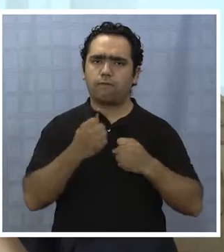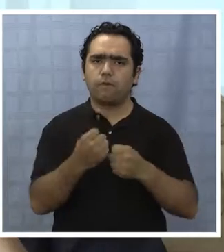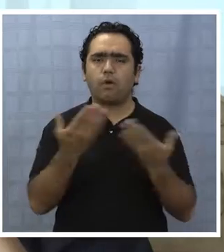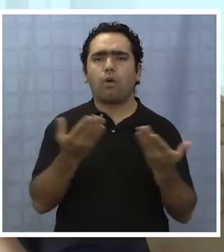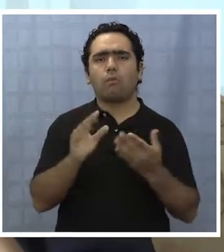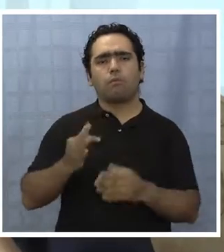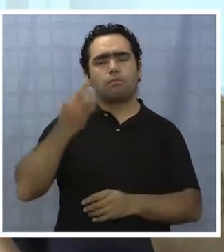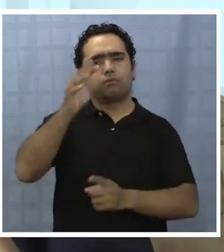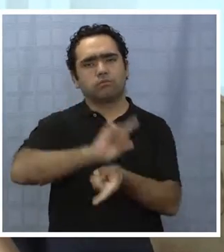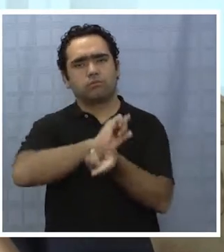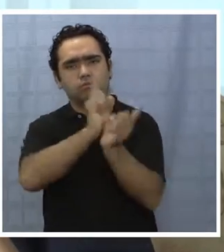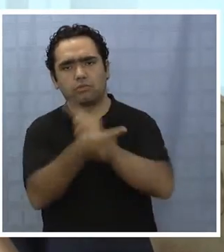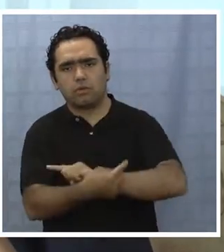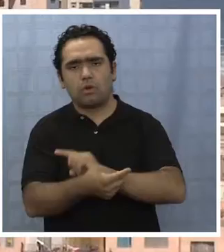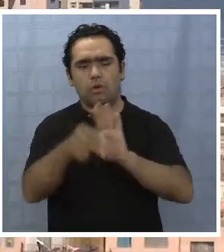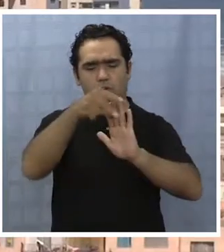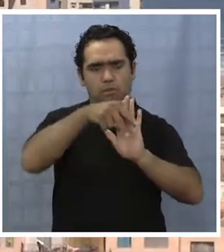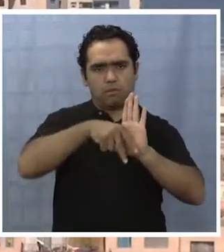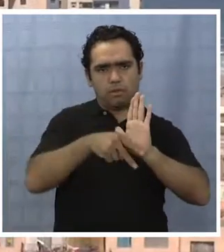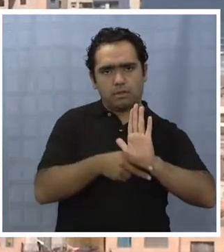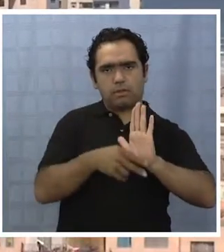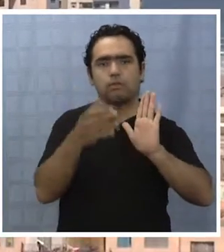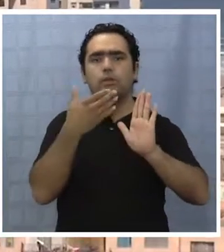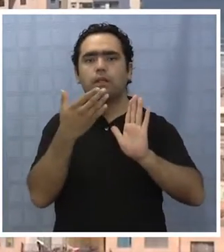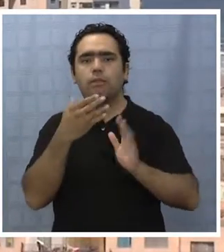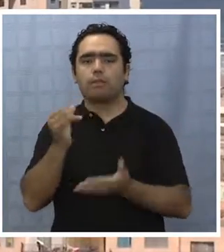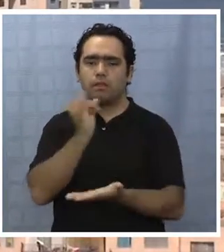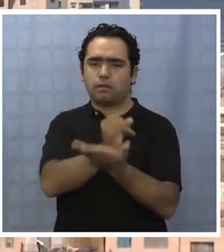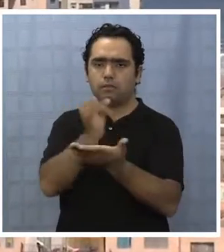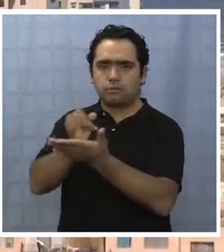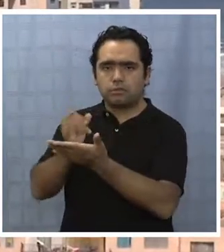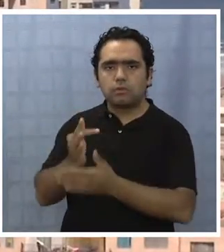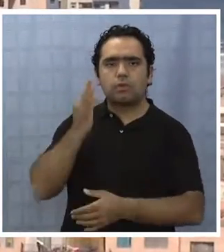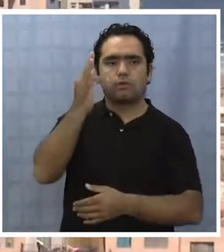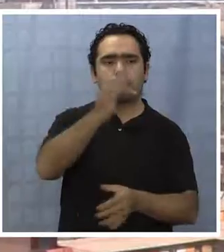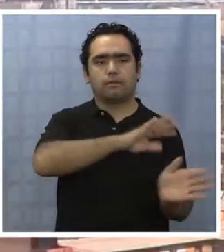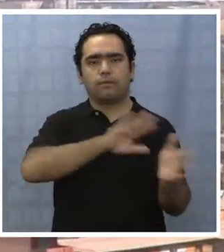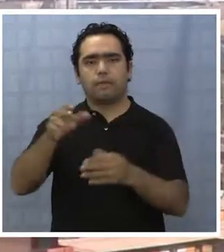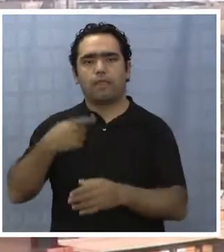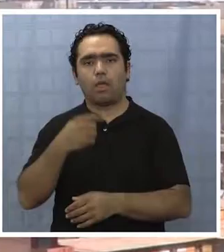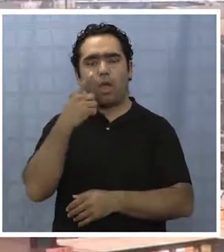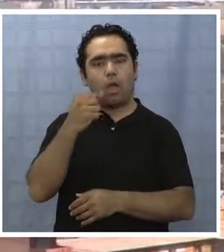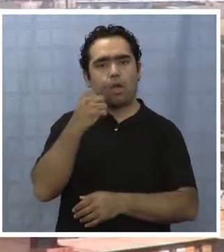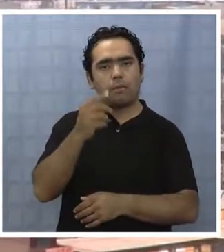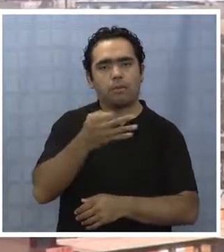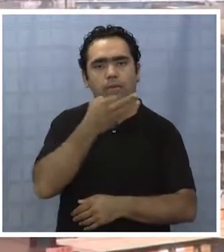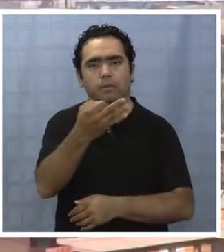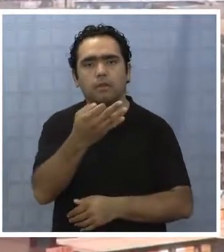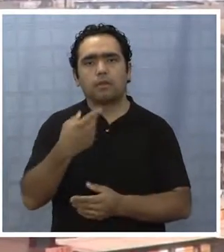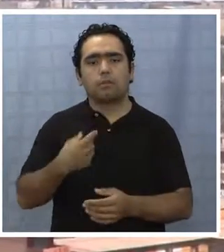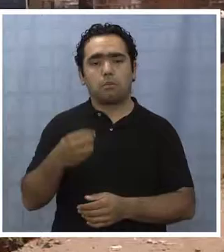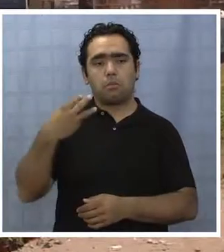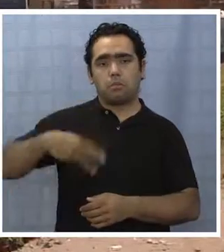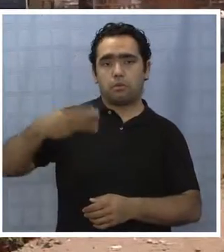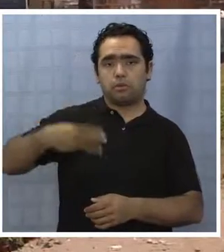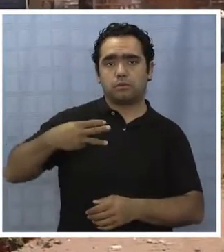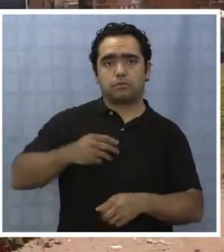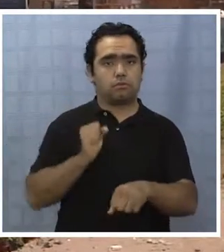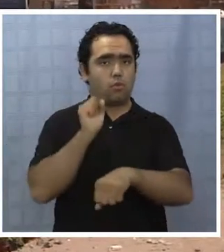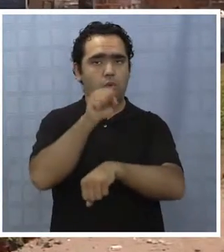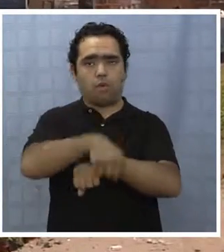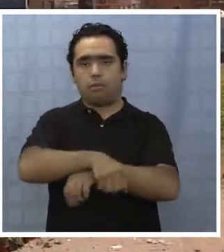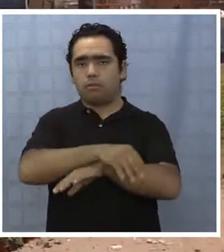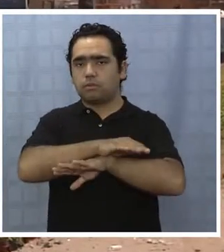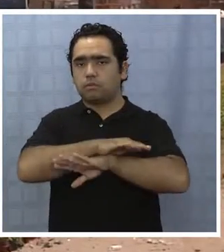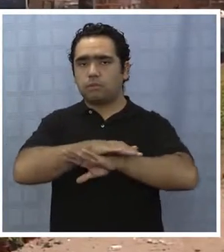normativos e institucionales que vengan en el futuro. Finalmente, Pérez Maquena apuntó a que mientras el municipio no apruebe un